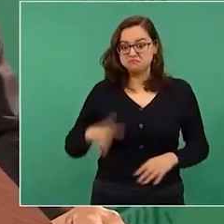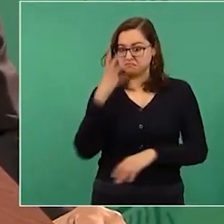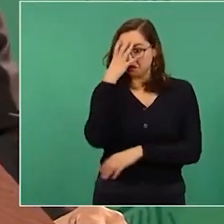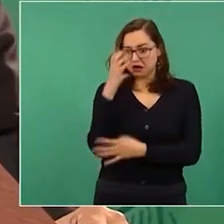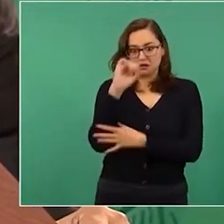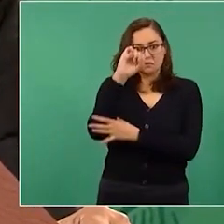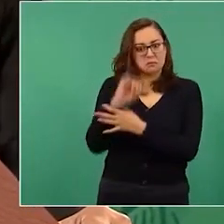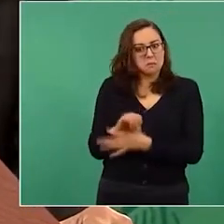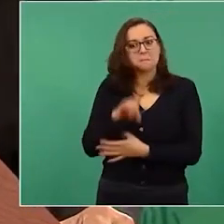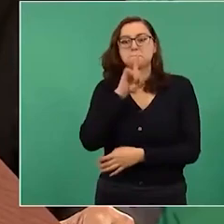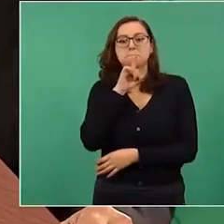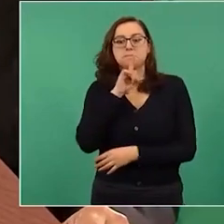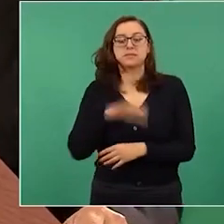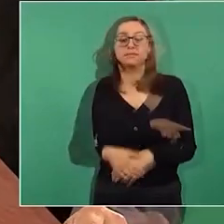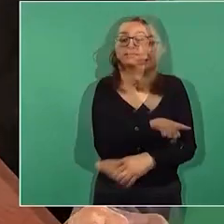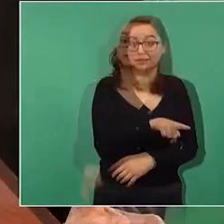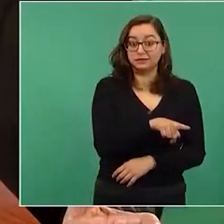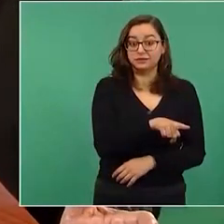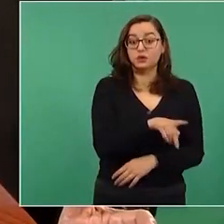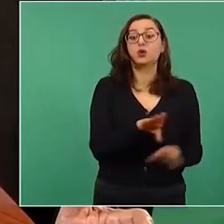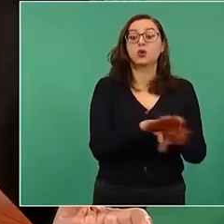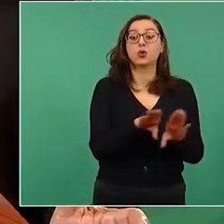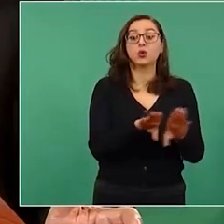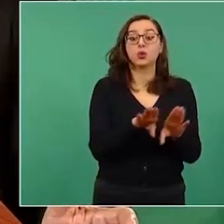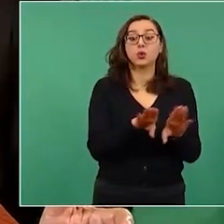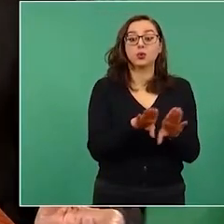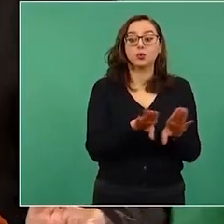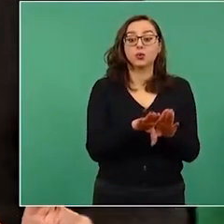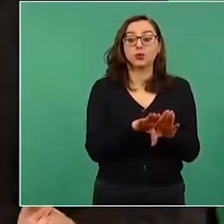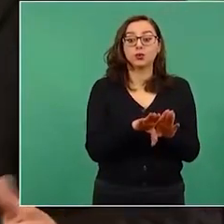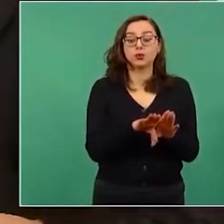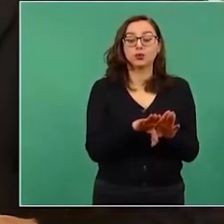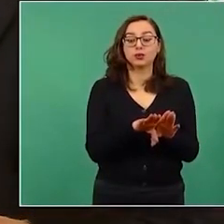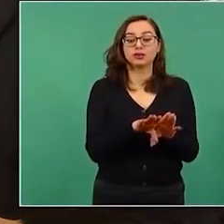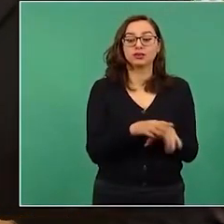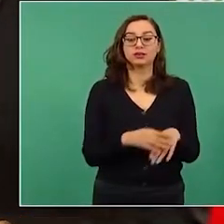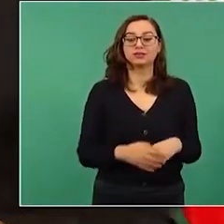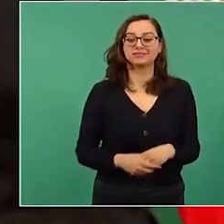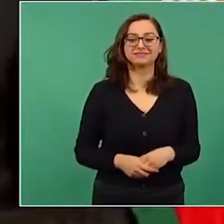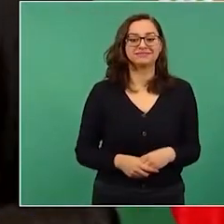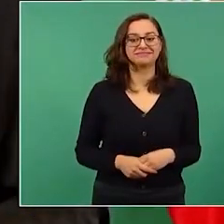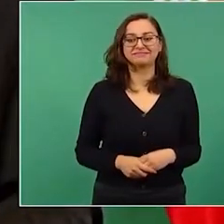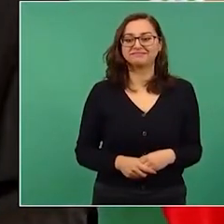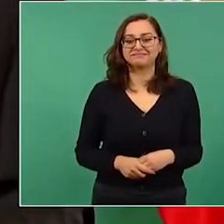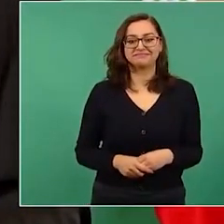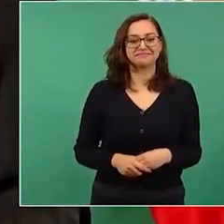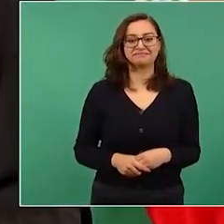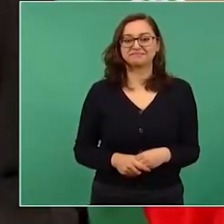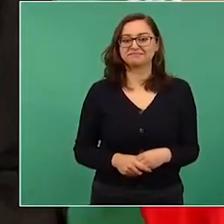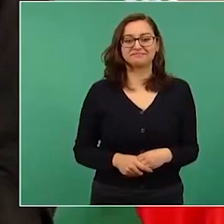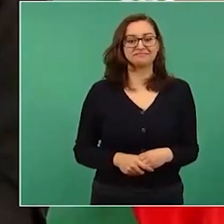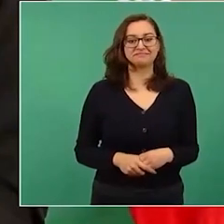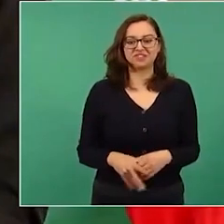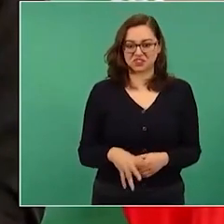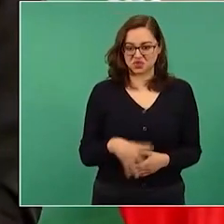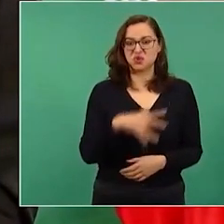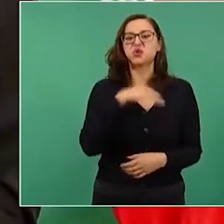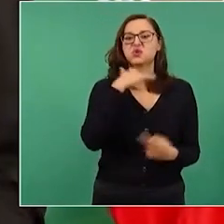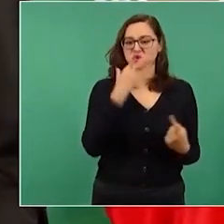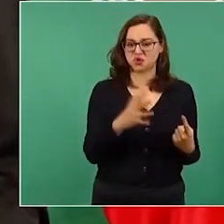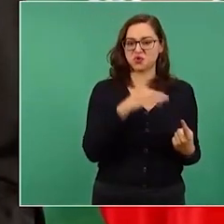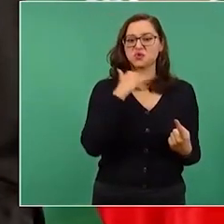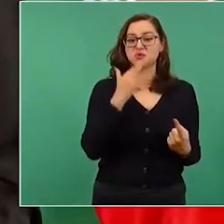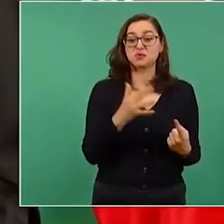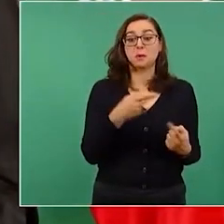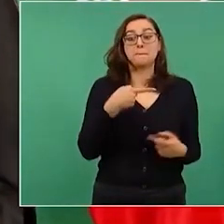Y los panistas su distintivo es que son corruptos